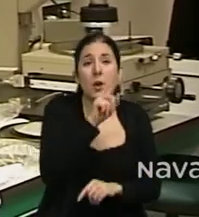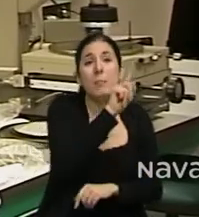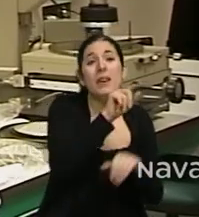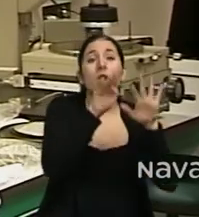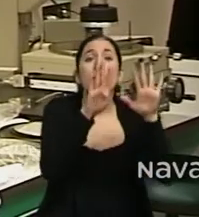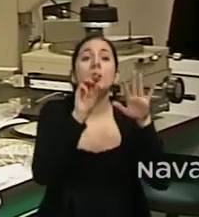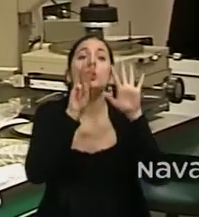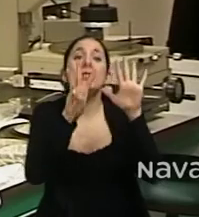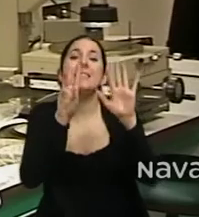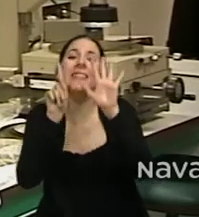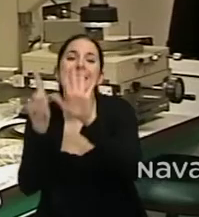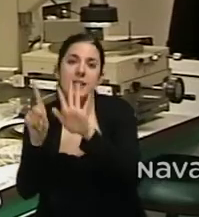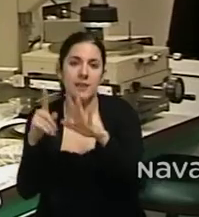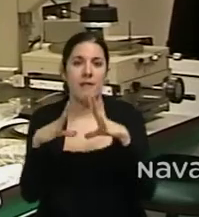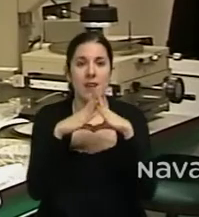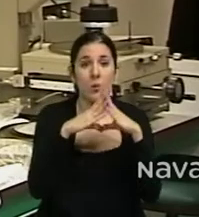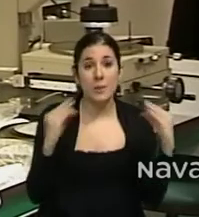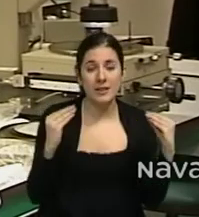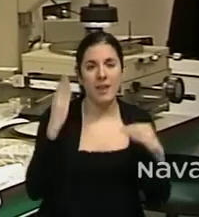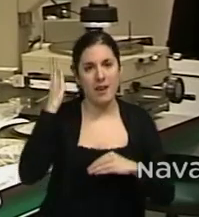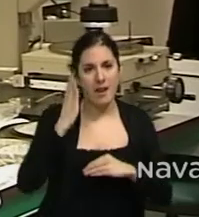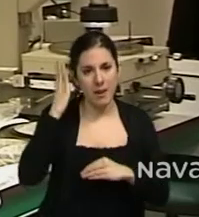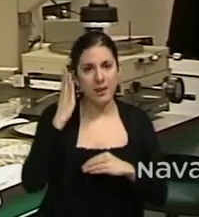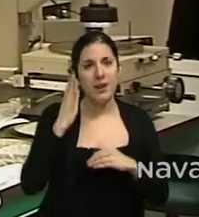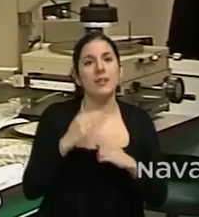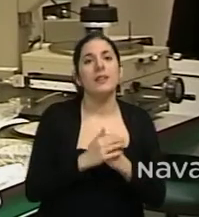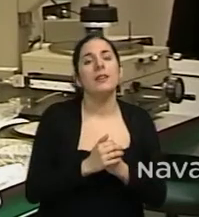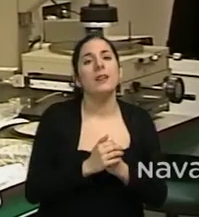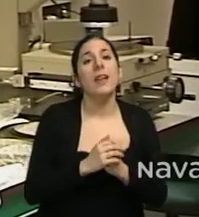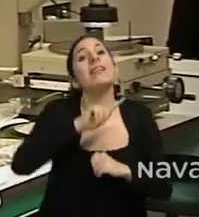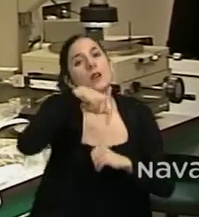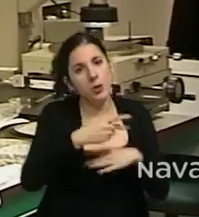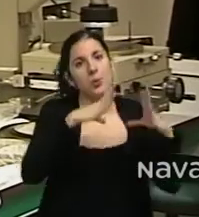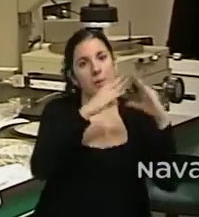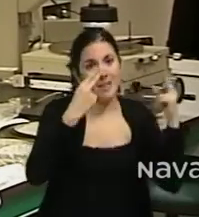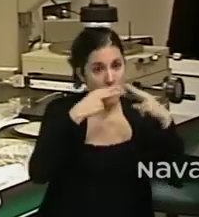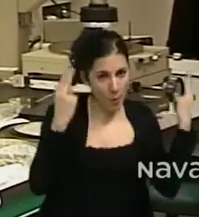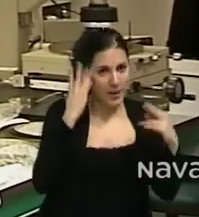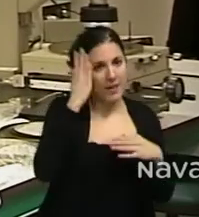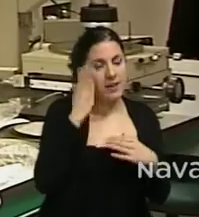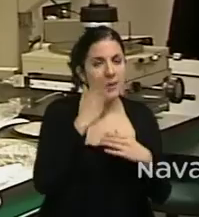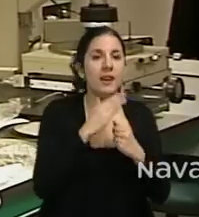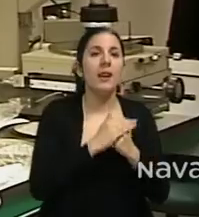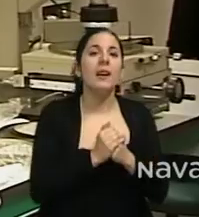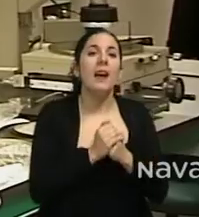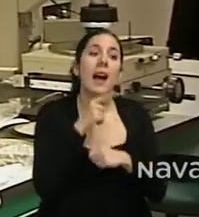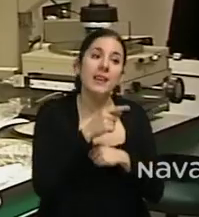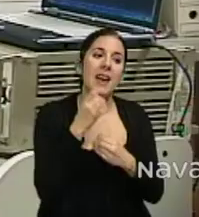la Universidad de Navarra, en Universidad posteriormente pública, haciendo actividades de metrología,